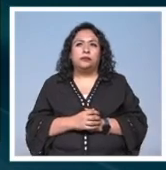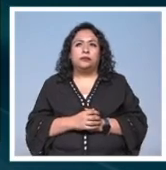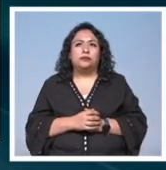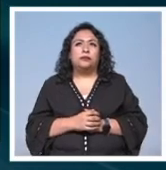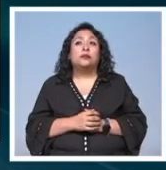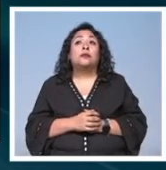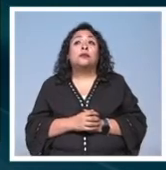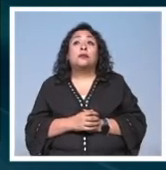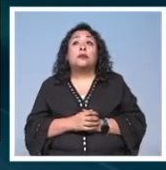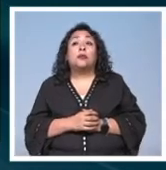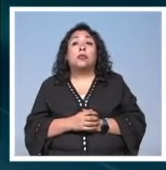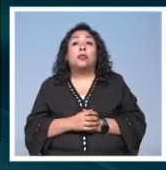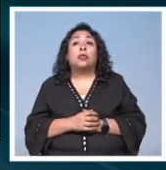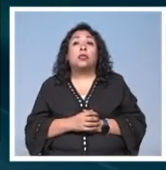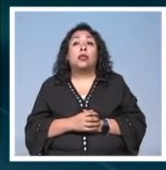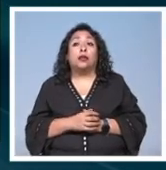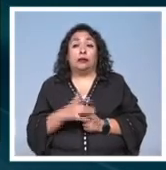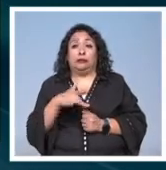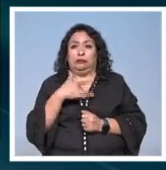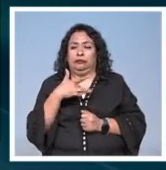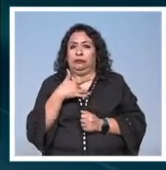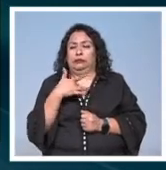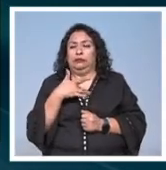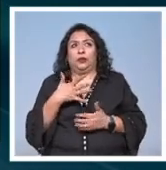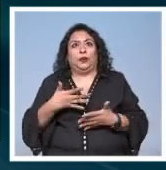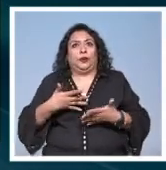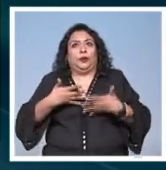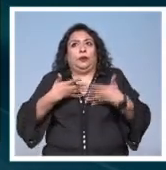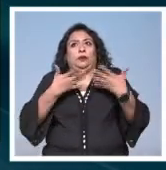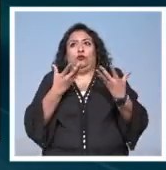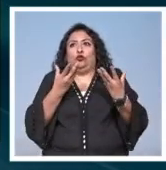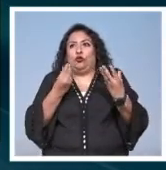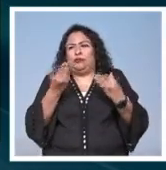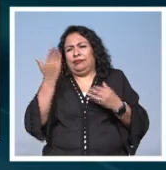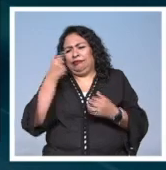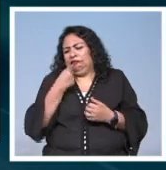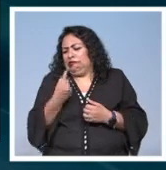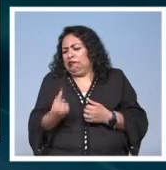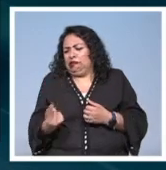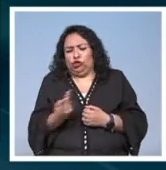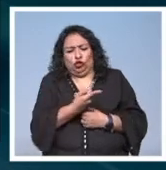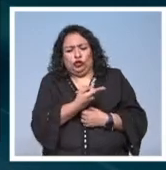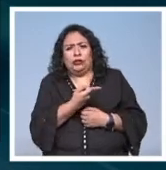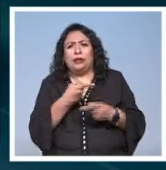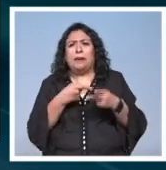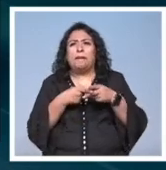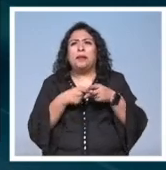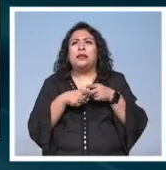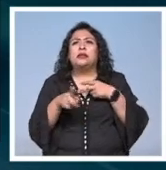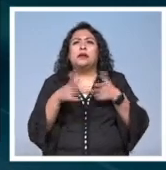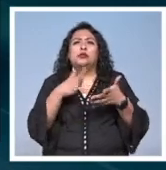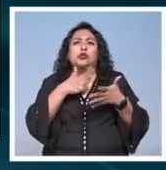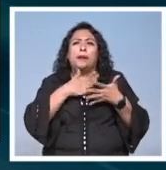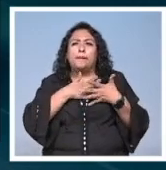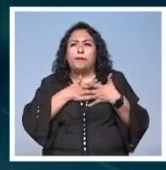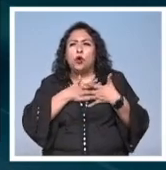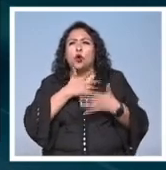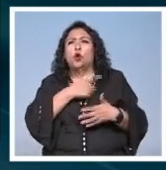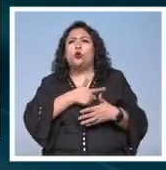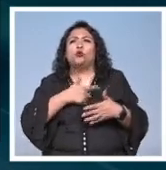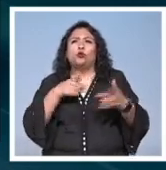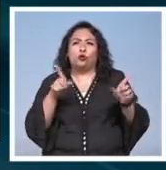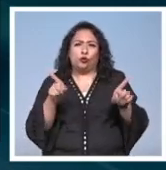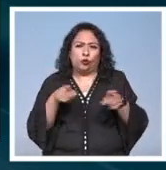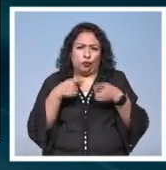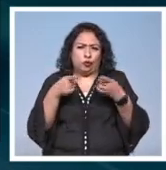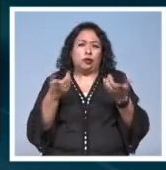eso nos motiva un montón porque nosotras desde muy pequeñas iniciamos con el amor y el gusto por la